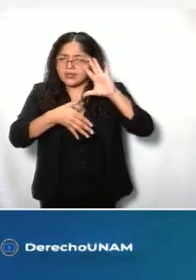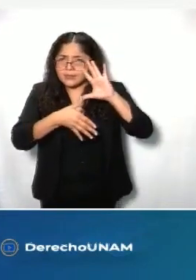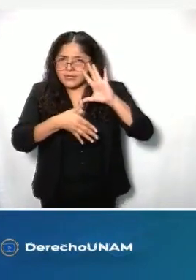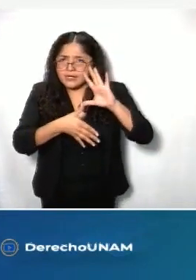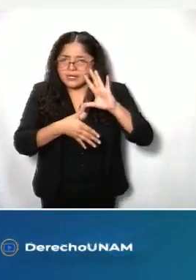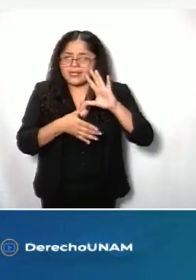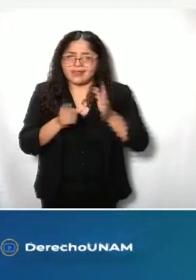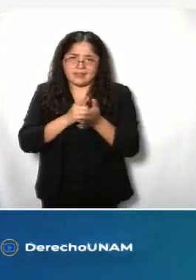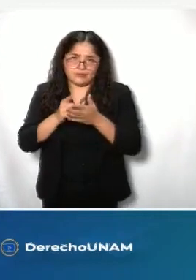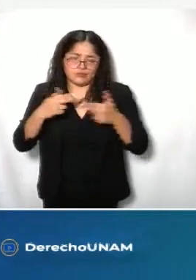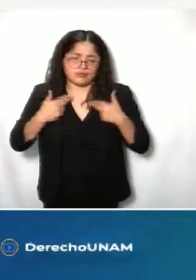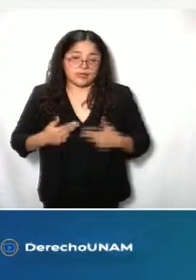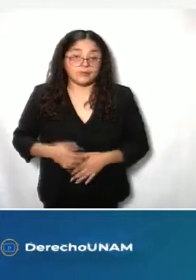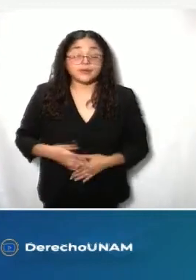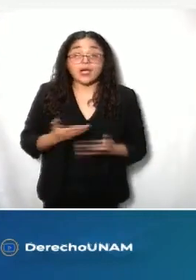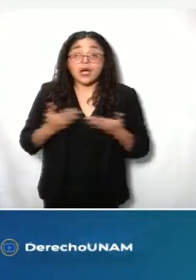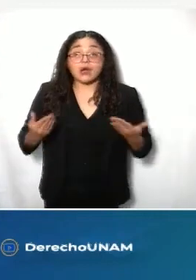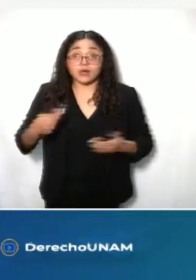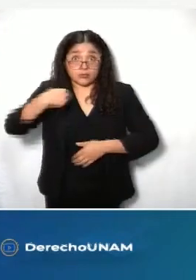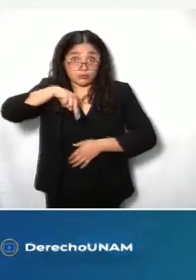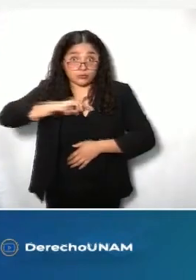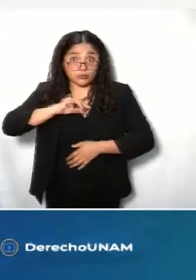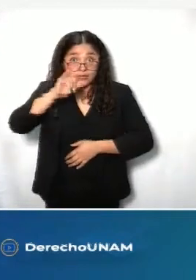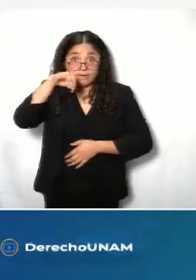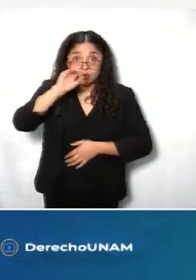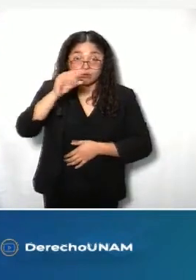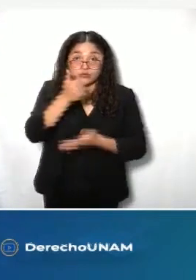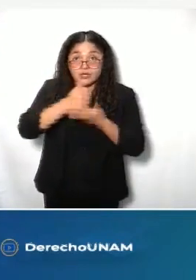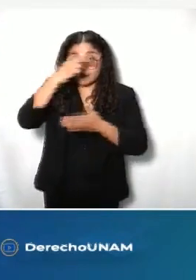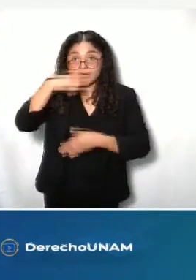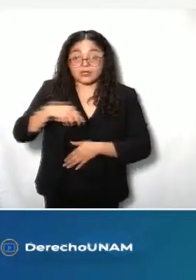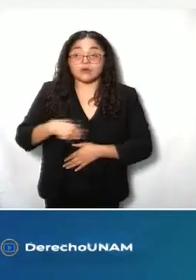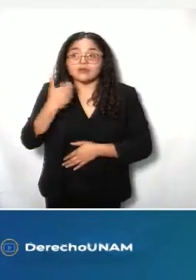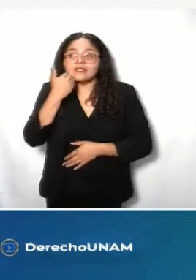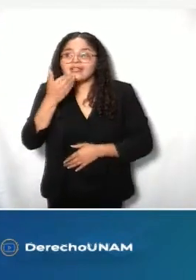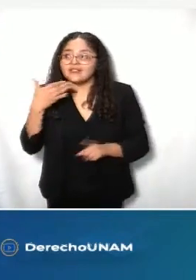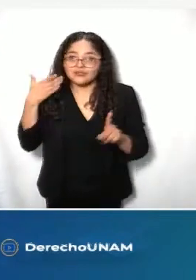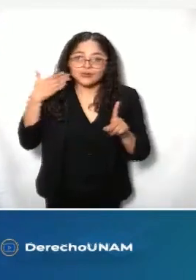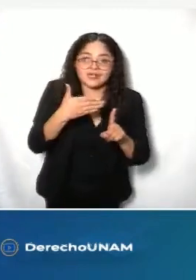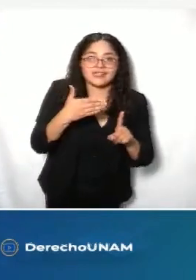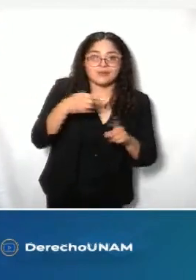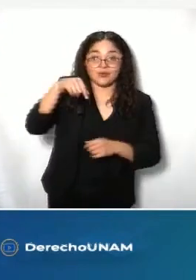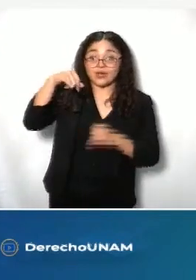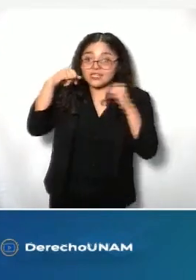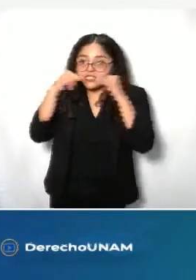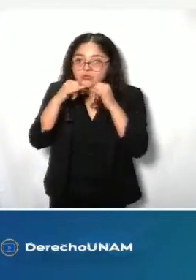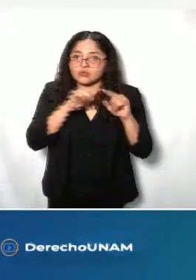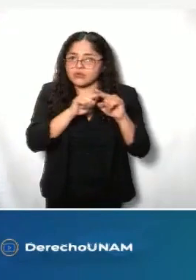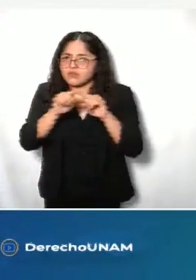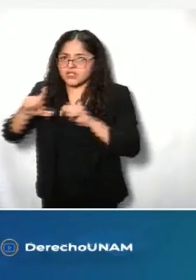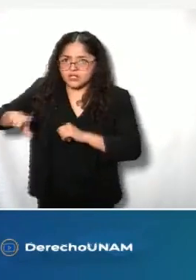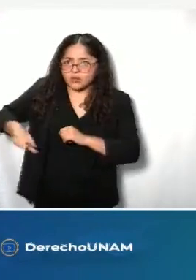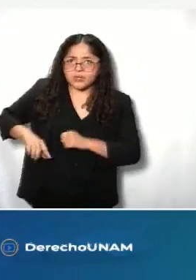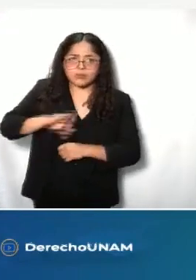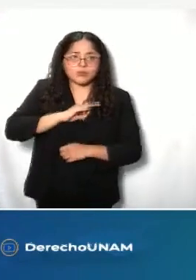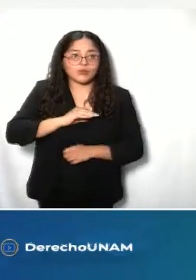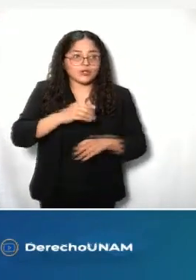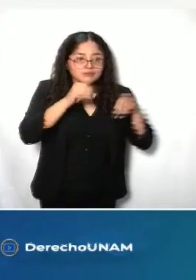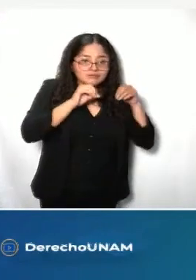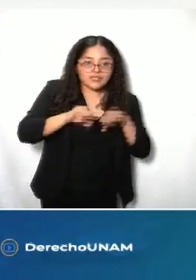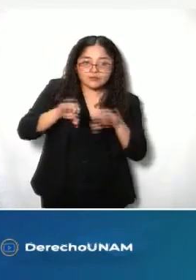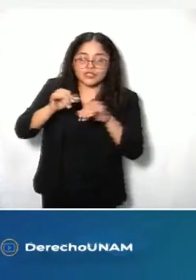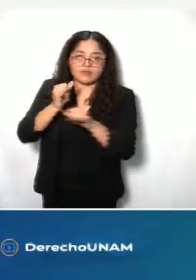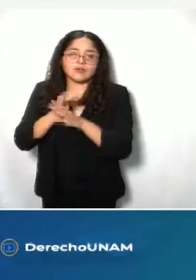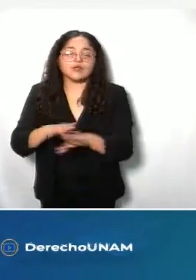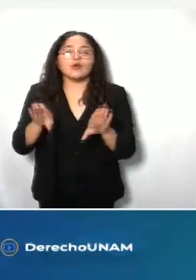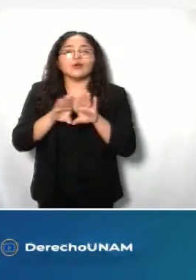también como Info de la Ciudad de México, porque las instituciones públicas deben salir a lo público. Pues muchísimas gracias a todas y todos, y por